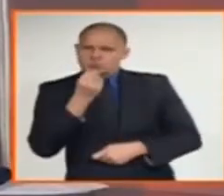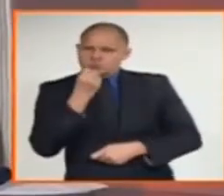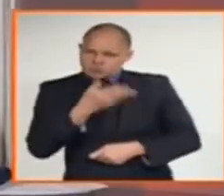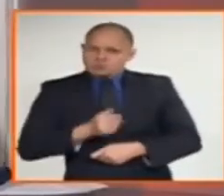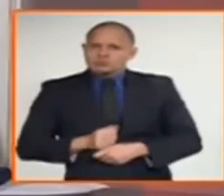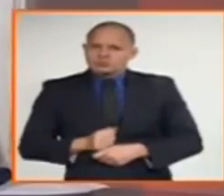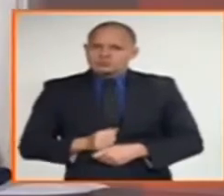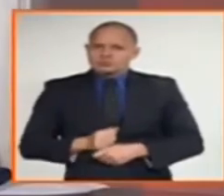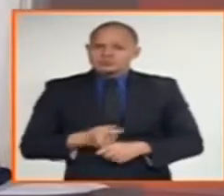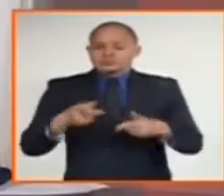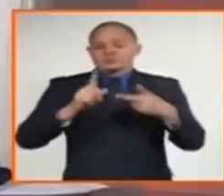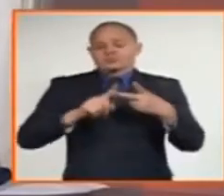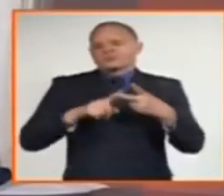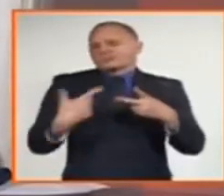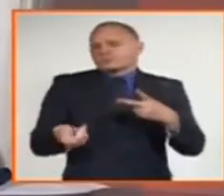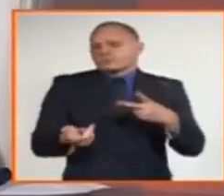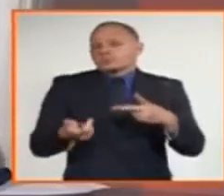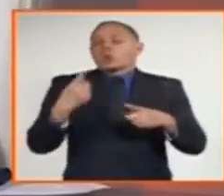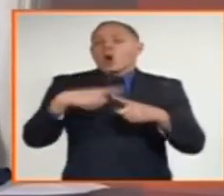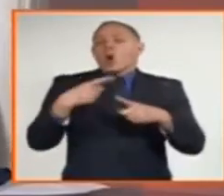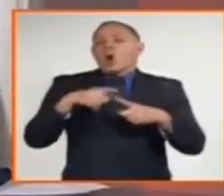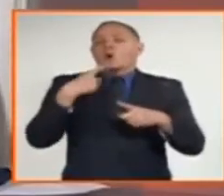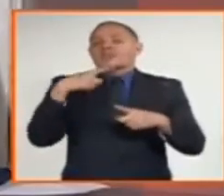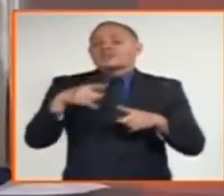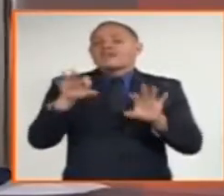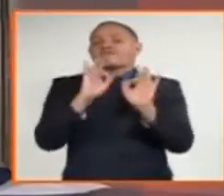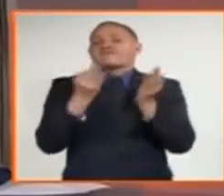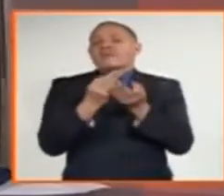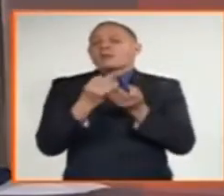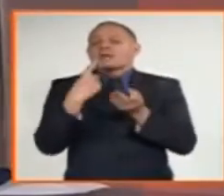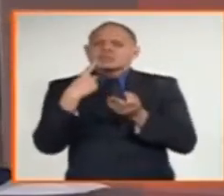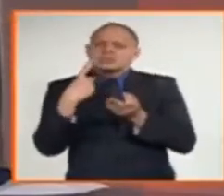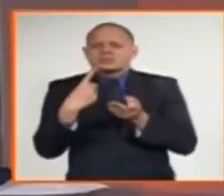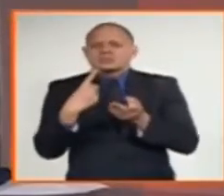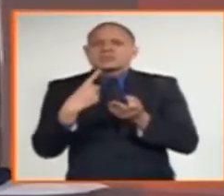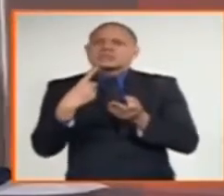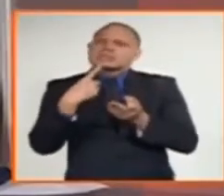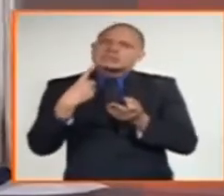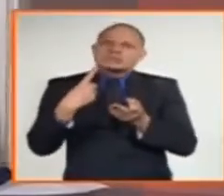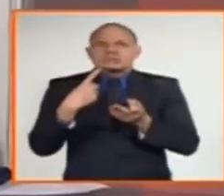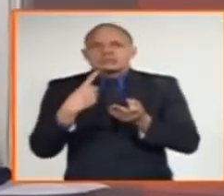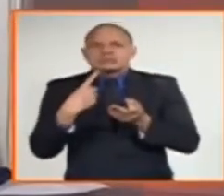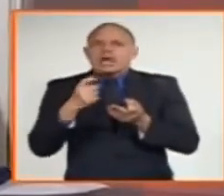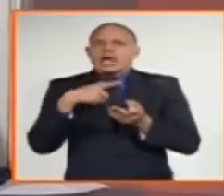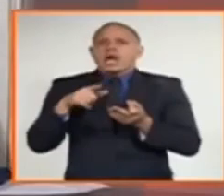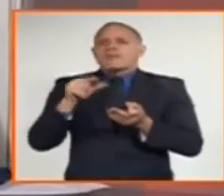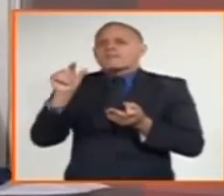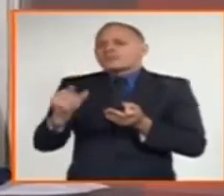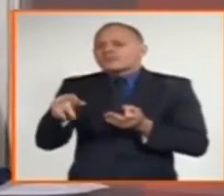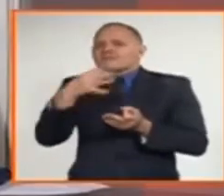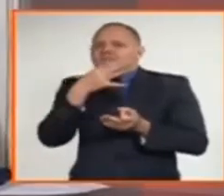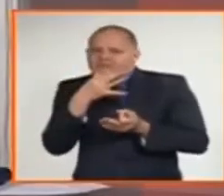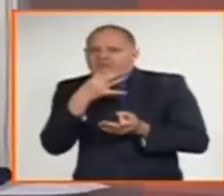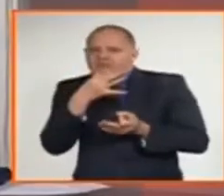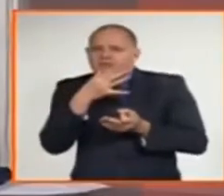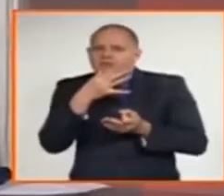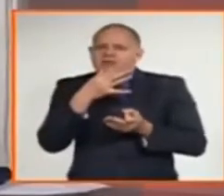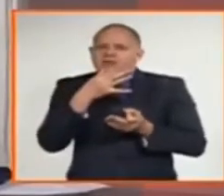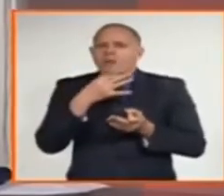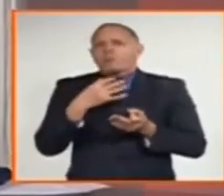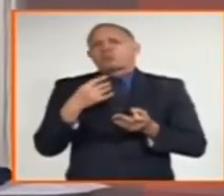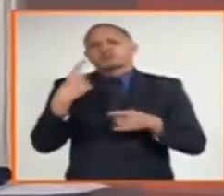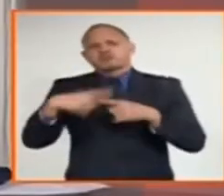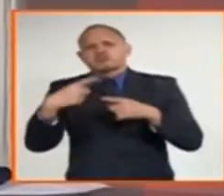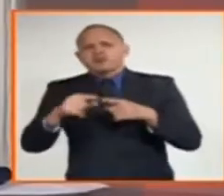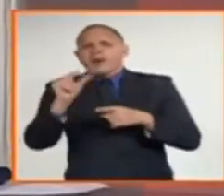derecho. El acogimiento familiar impide en la entrada no deseada, no idónea de los adultos